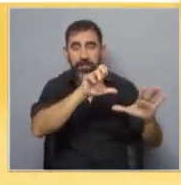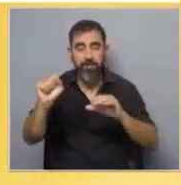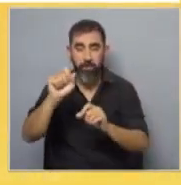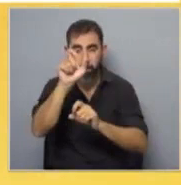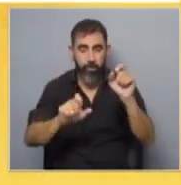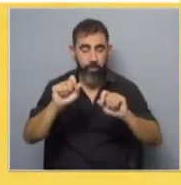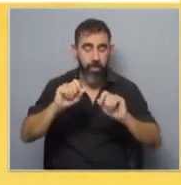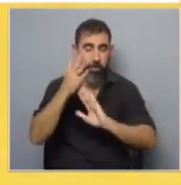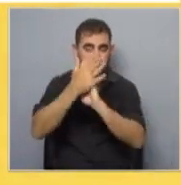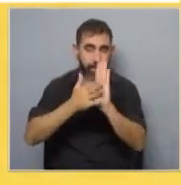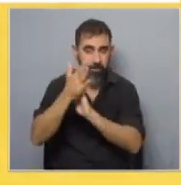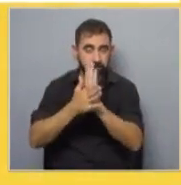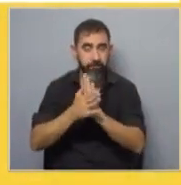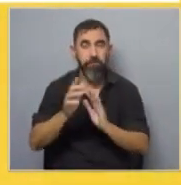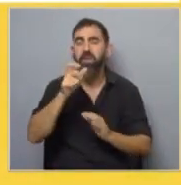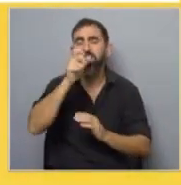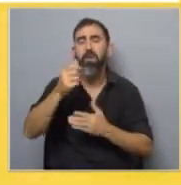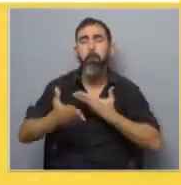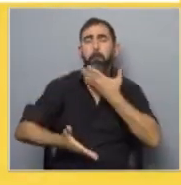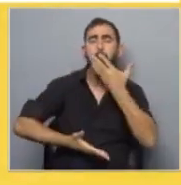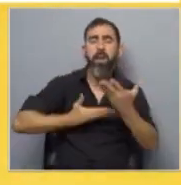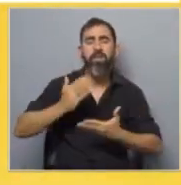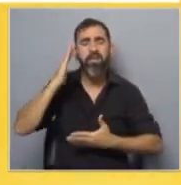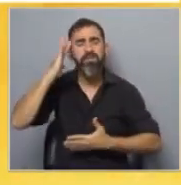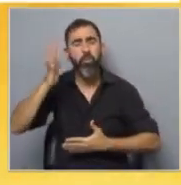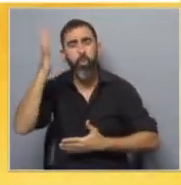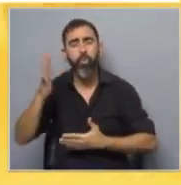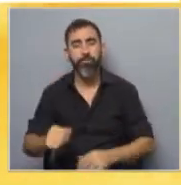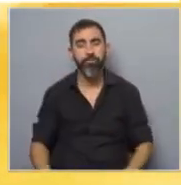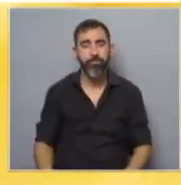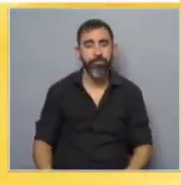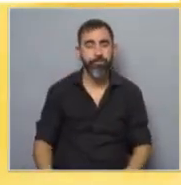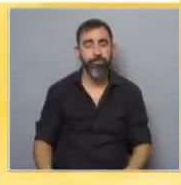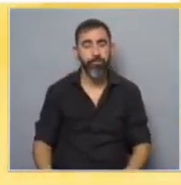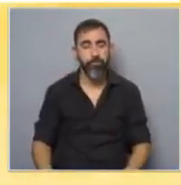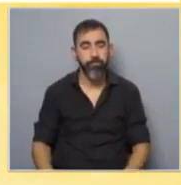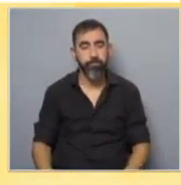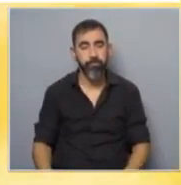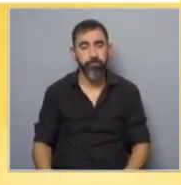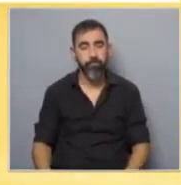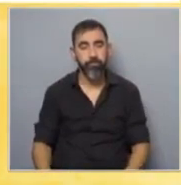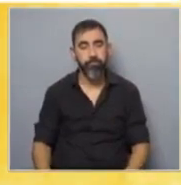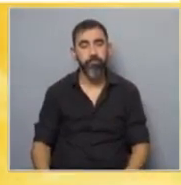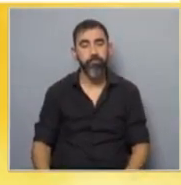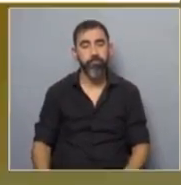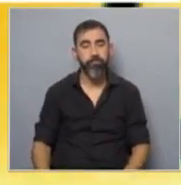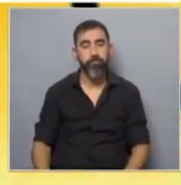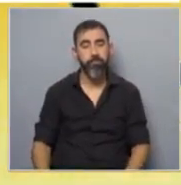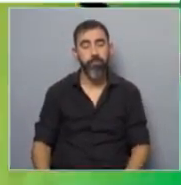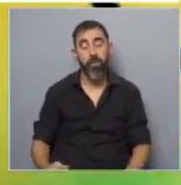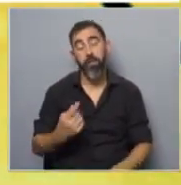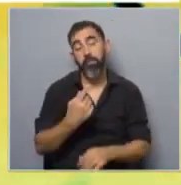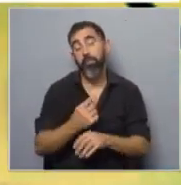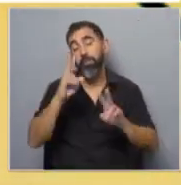el país. Está bien. ¿Qué quiere decir malestar psicológico? El malestar psicológico tiene varias acepciones. Por un lado